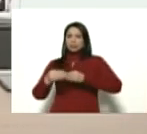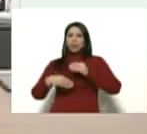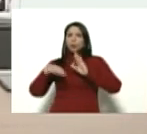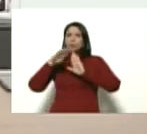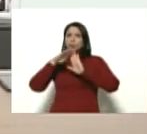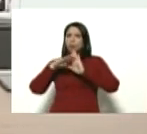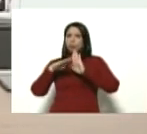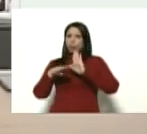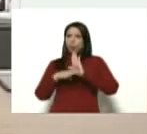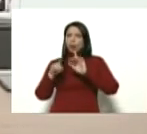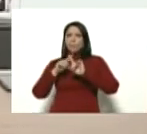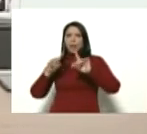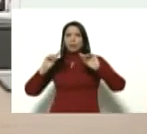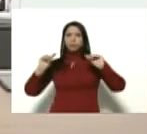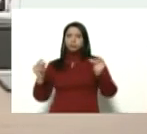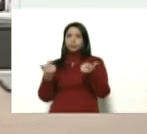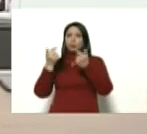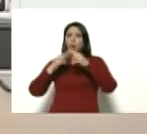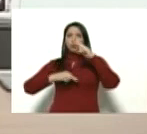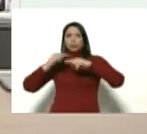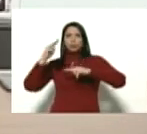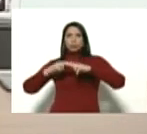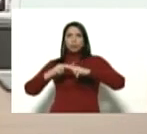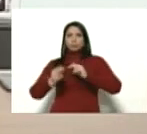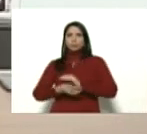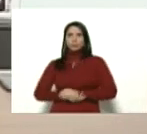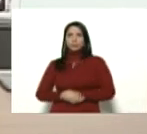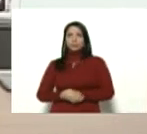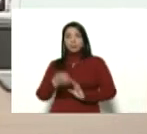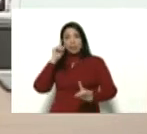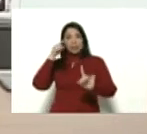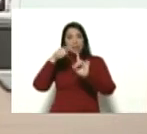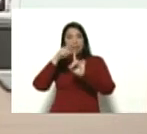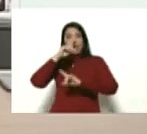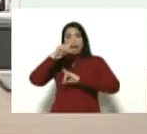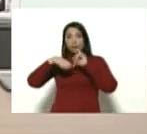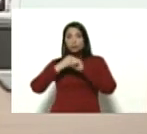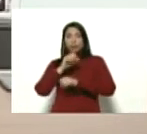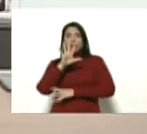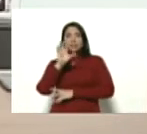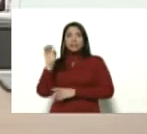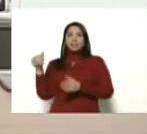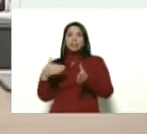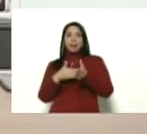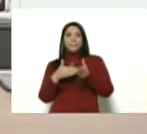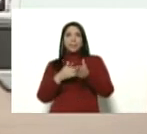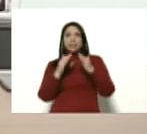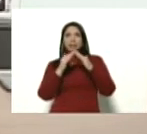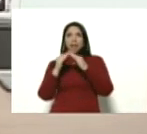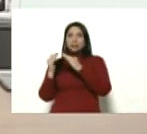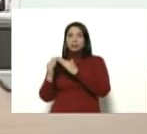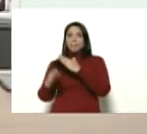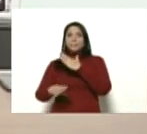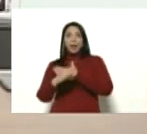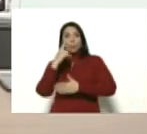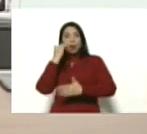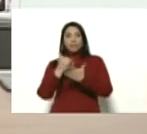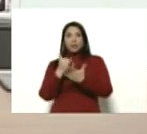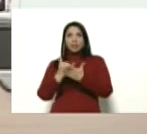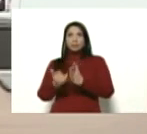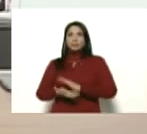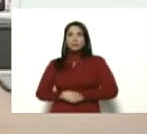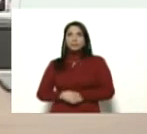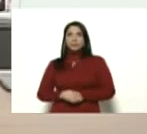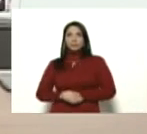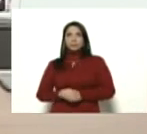para reactivar la construcción. La meta de este año eran 500 mil viviendas. Vamos a ver, estamos